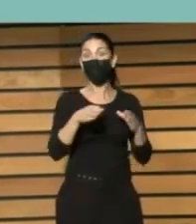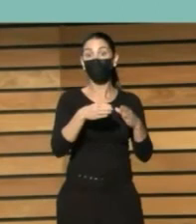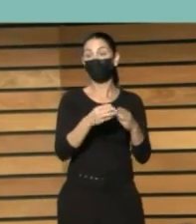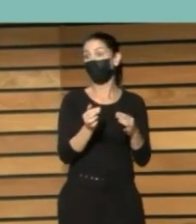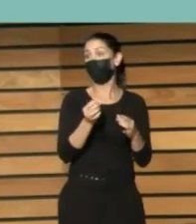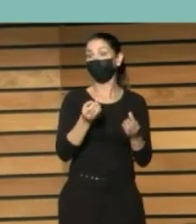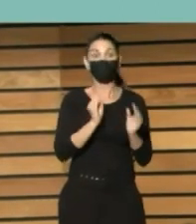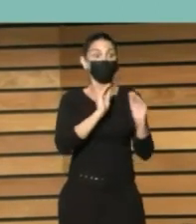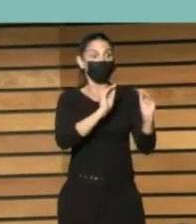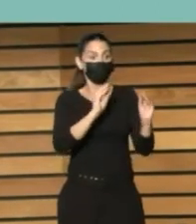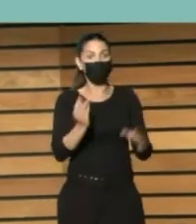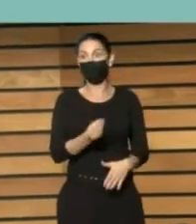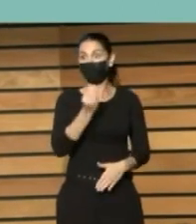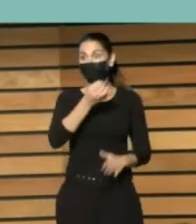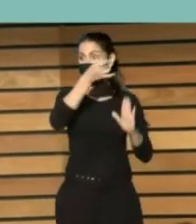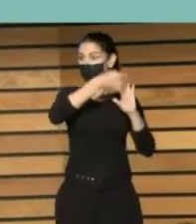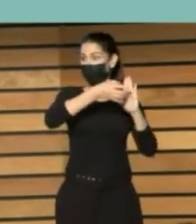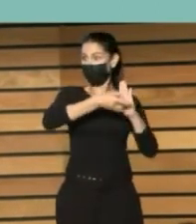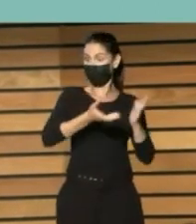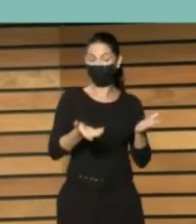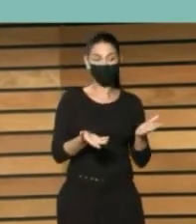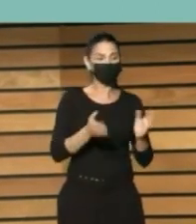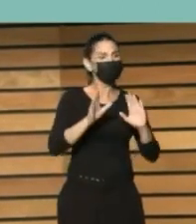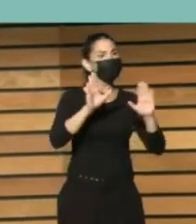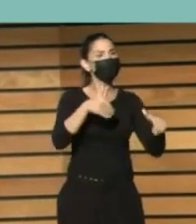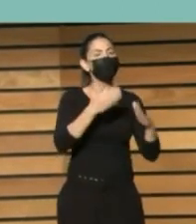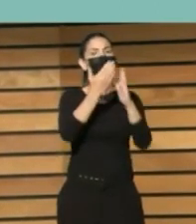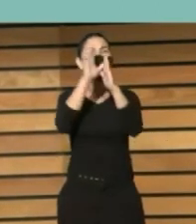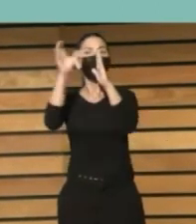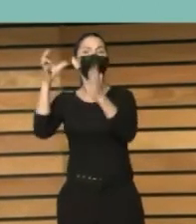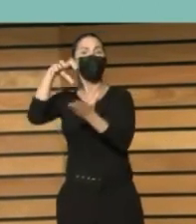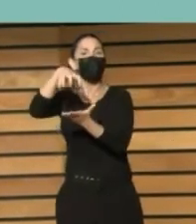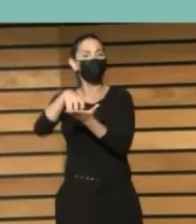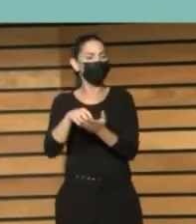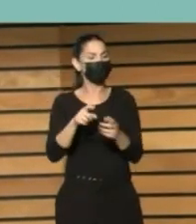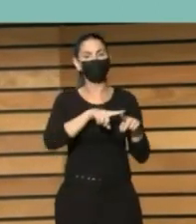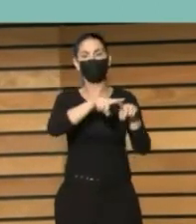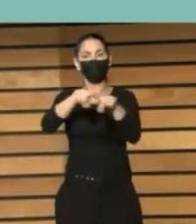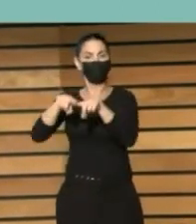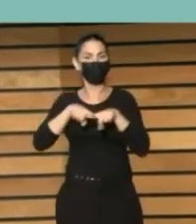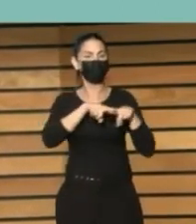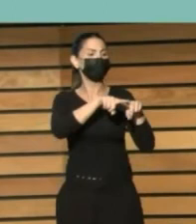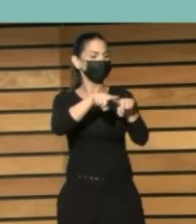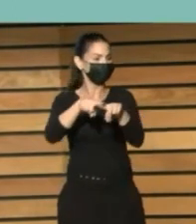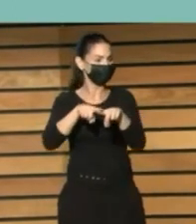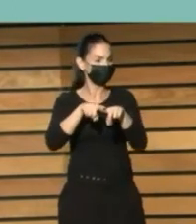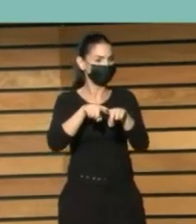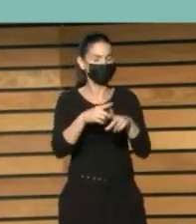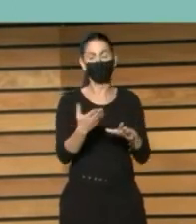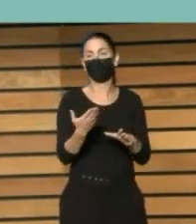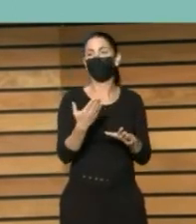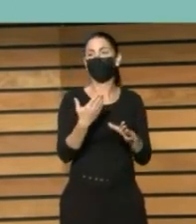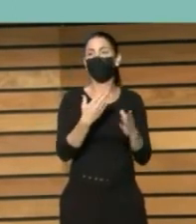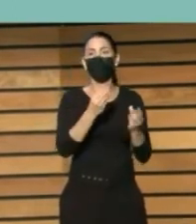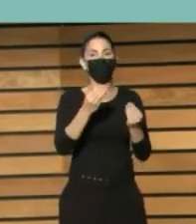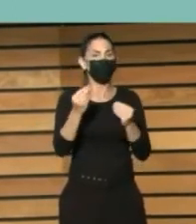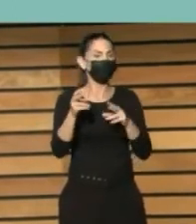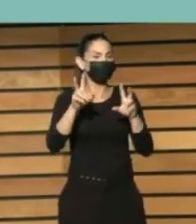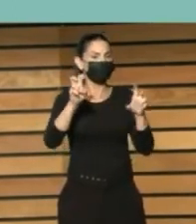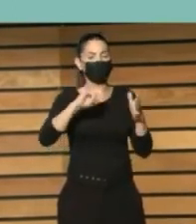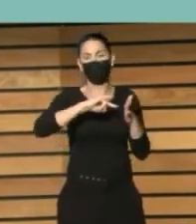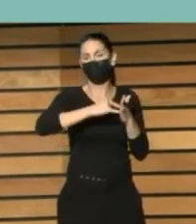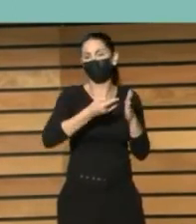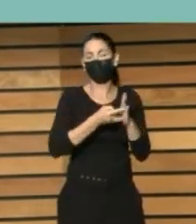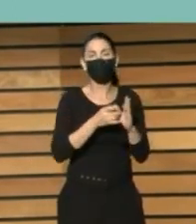en un tema que les preocupa. Y la biblioteca para compartir, que aquí también hay muchísimos, y han salido, programas de